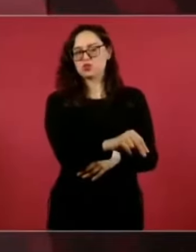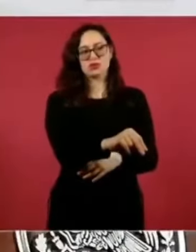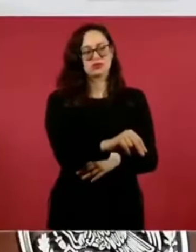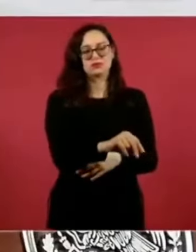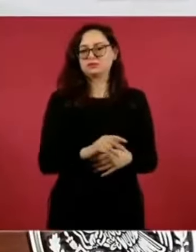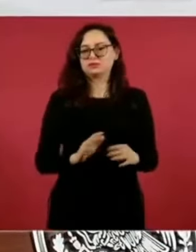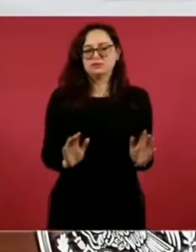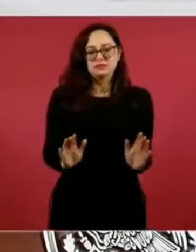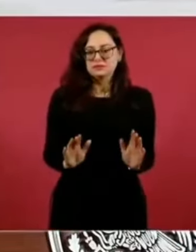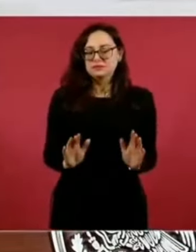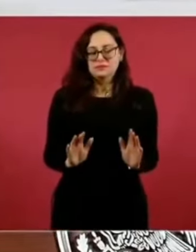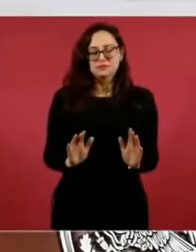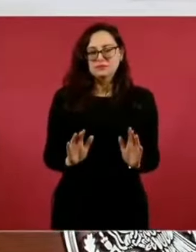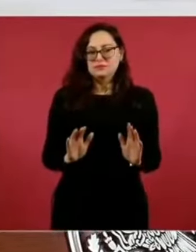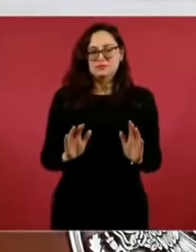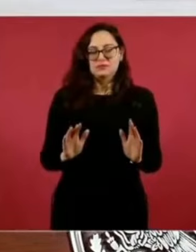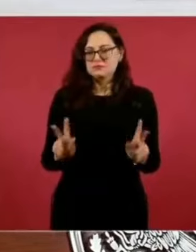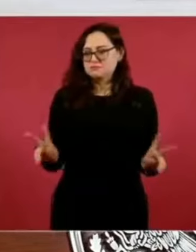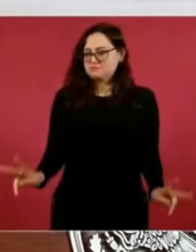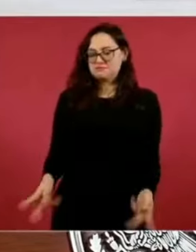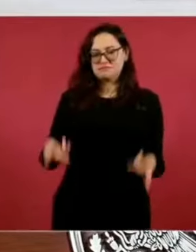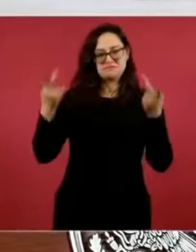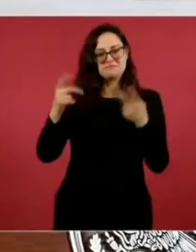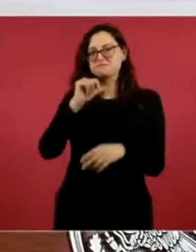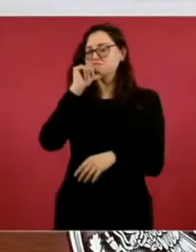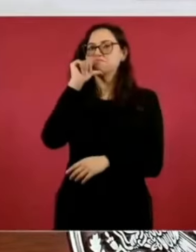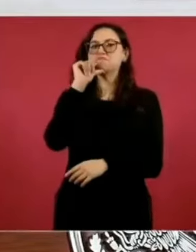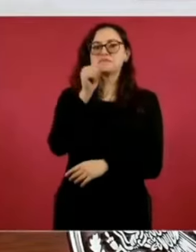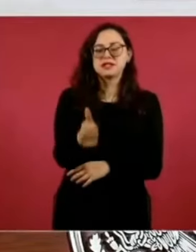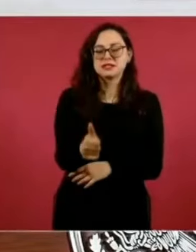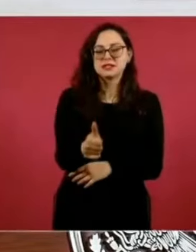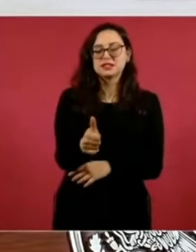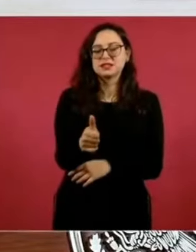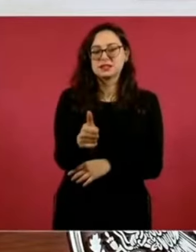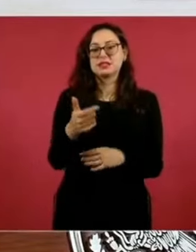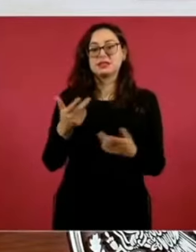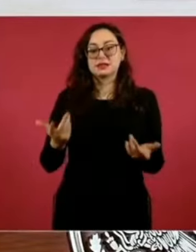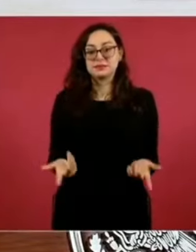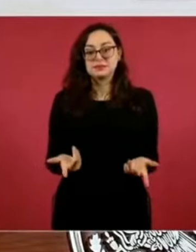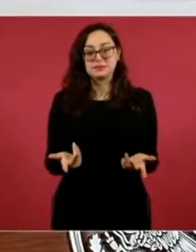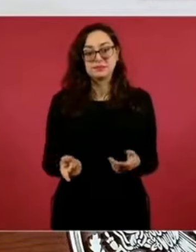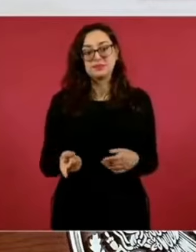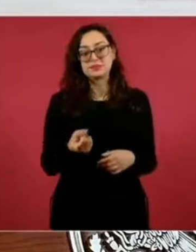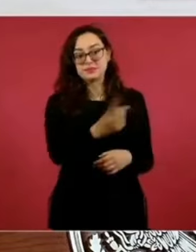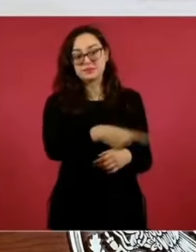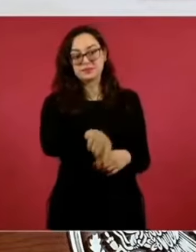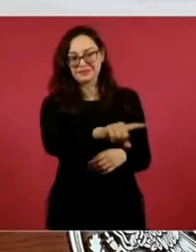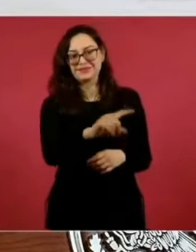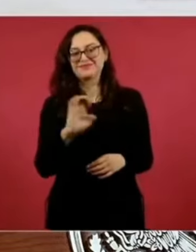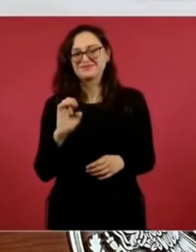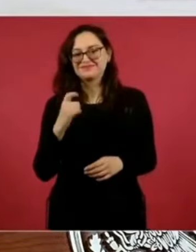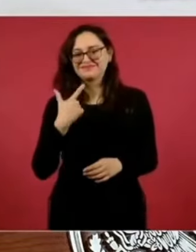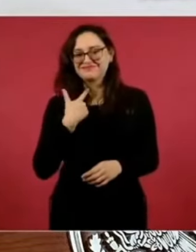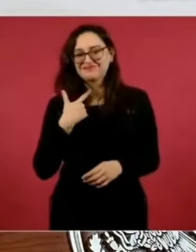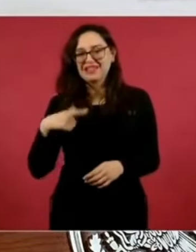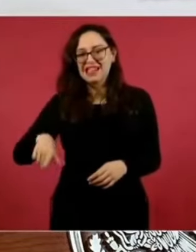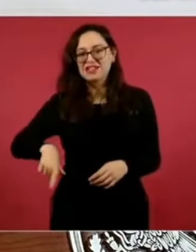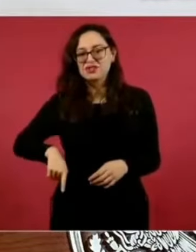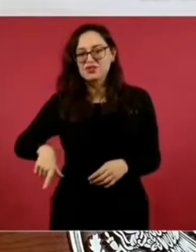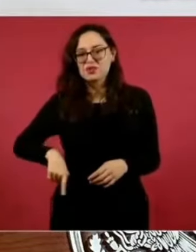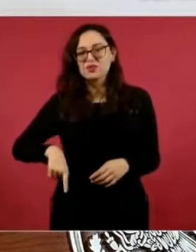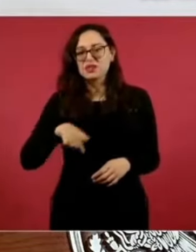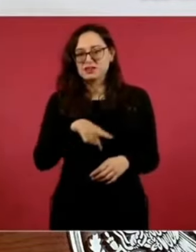venta, ya habían hecho incluso hasta un